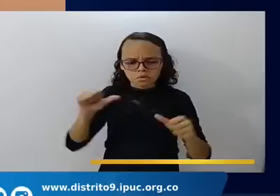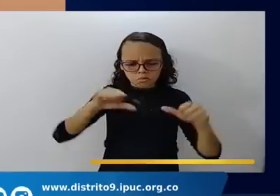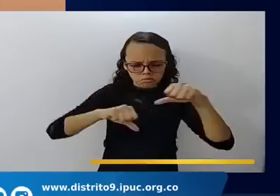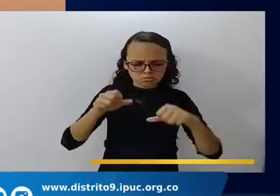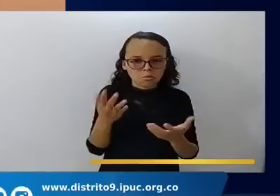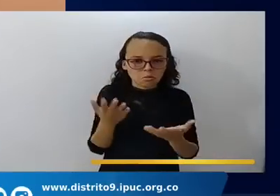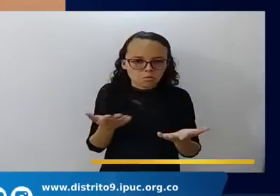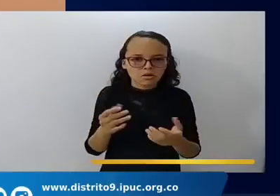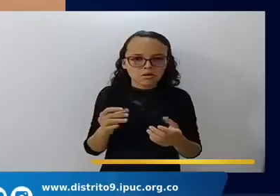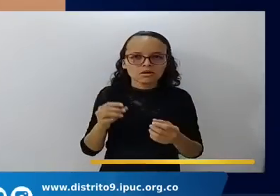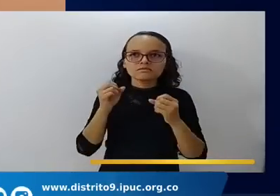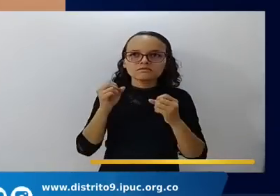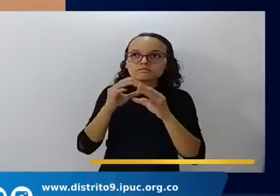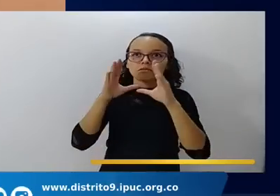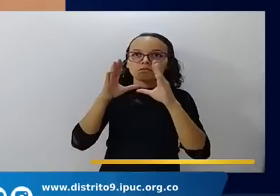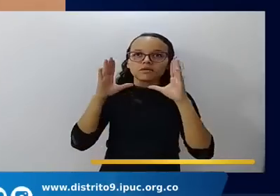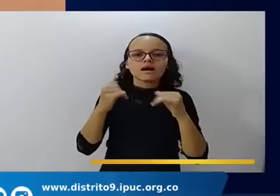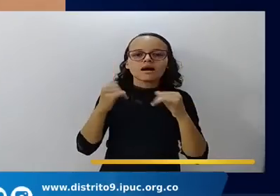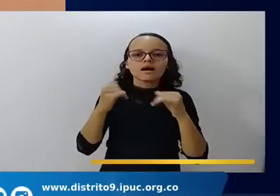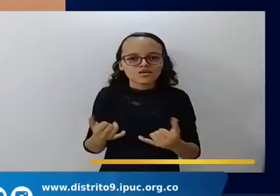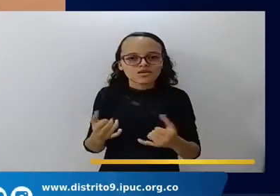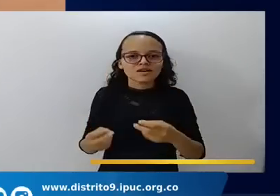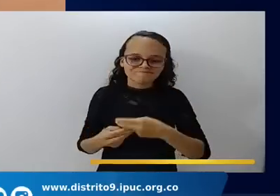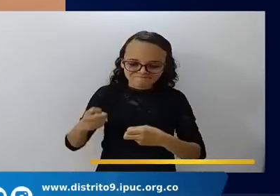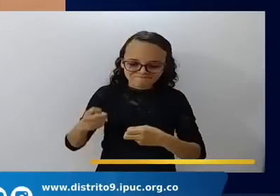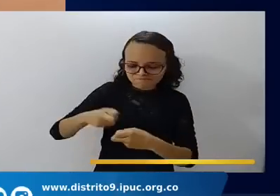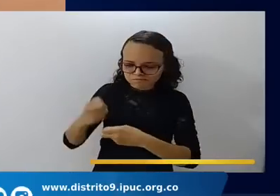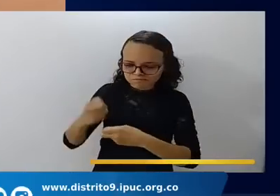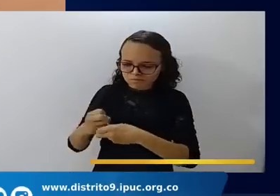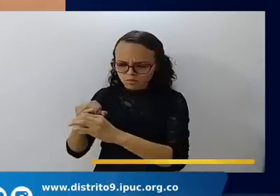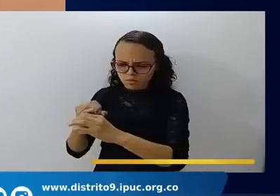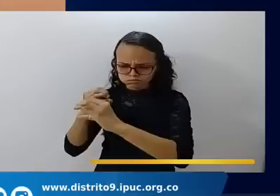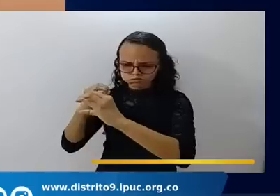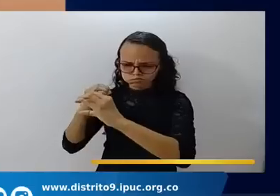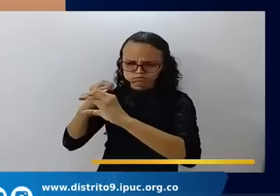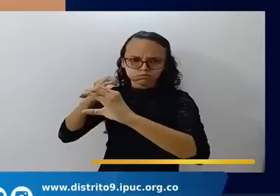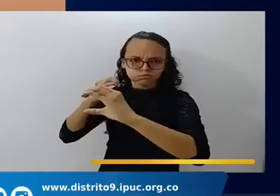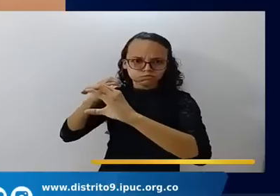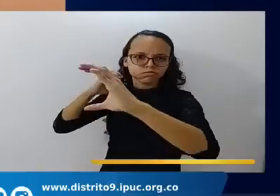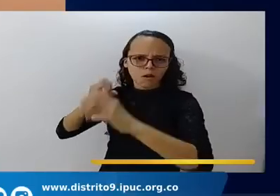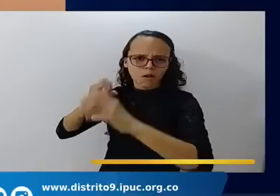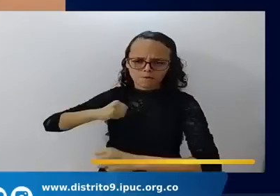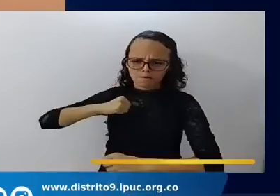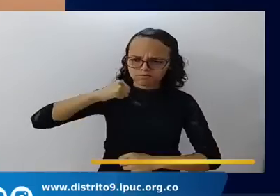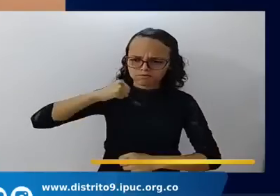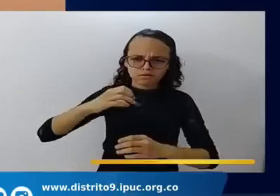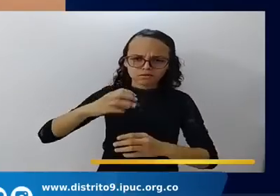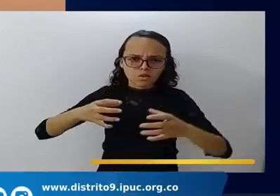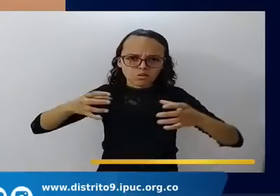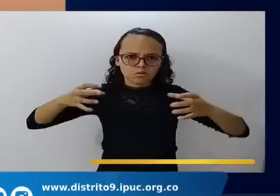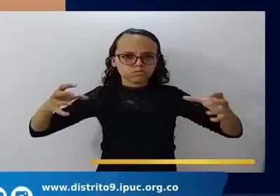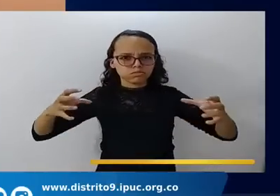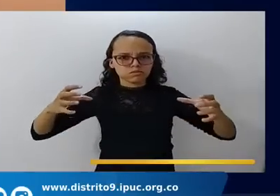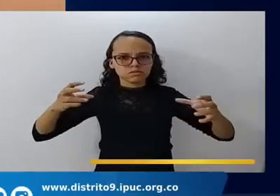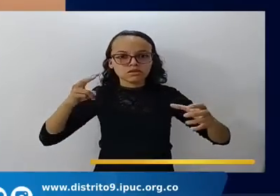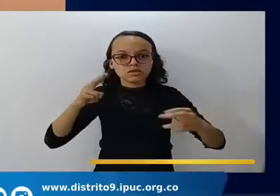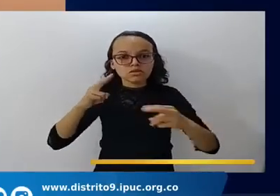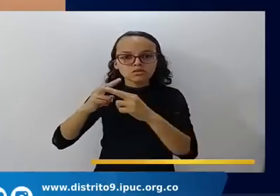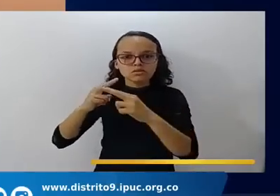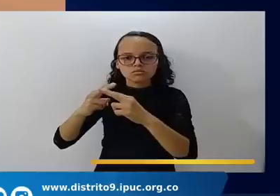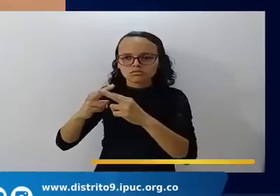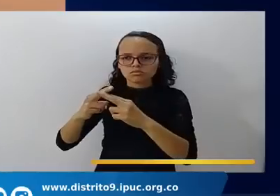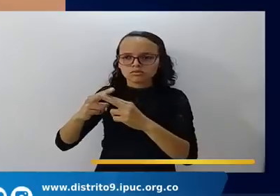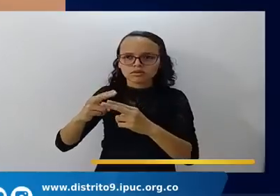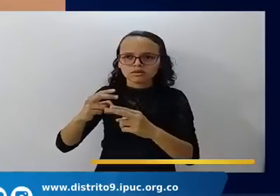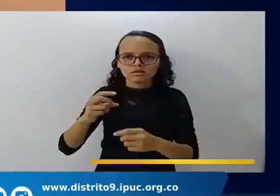Pero ahora están construyendo otro, más potente. Escuche. Se llama el telescopio Jane Webb.